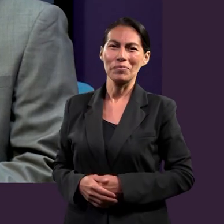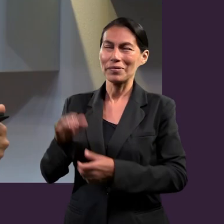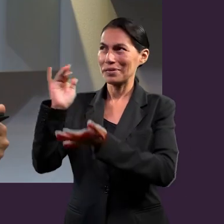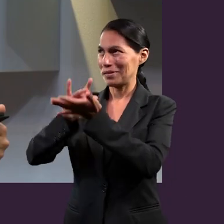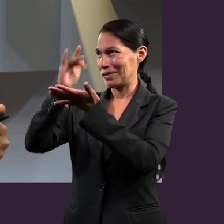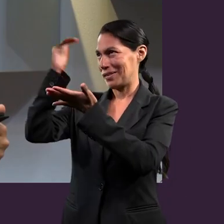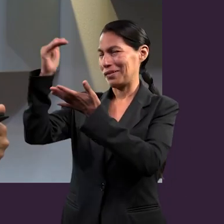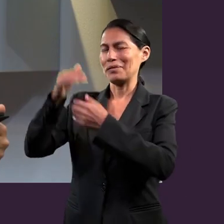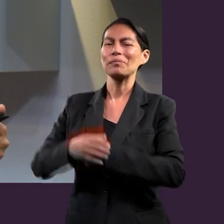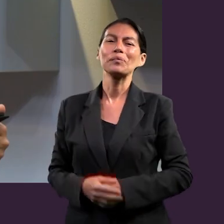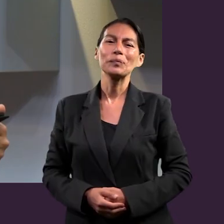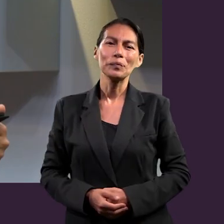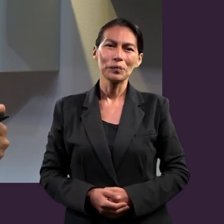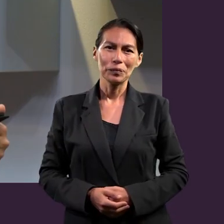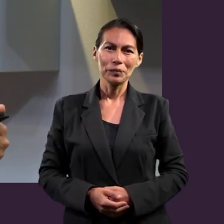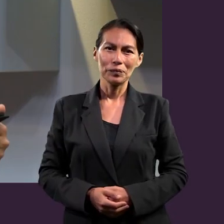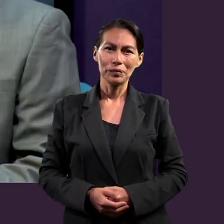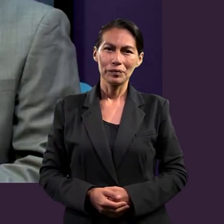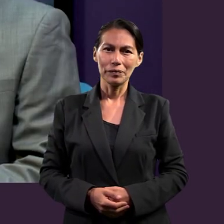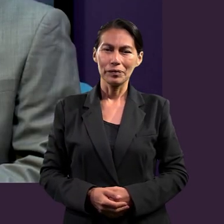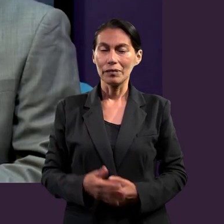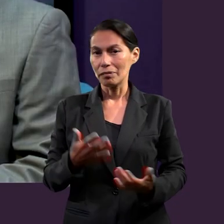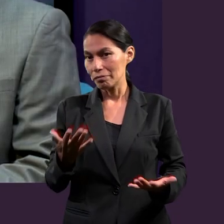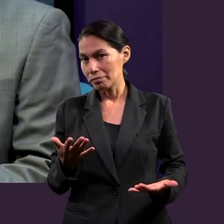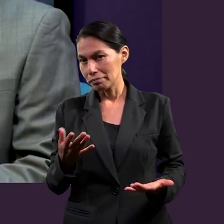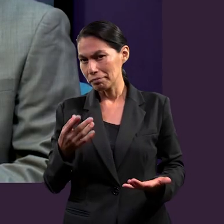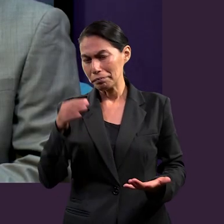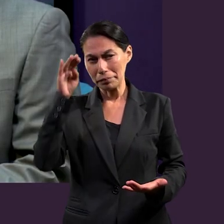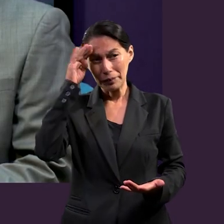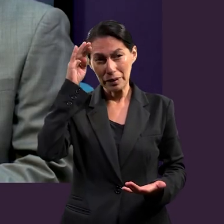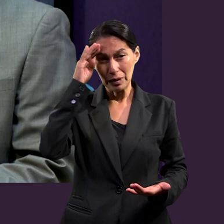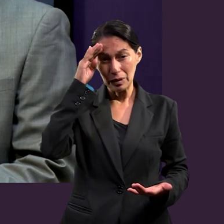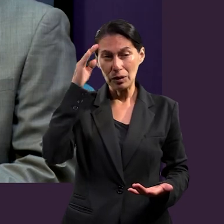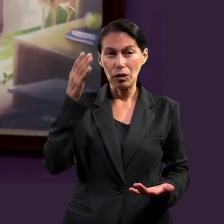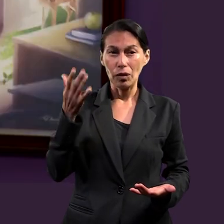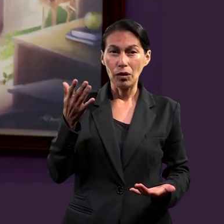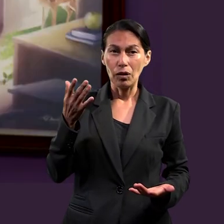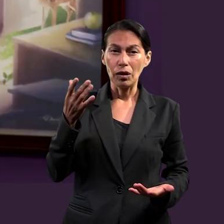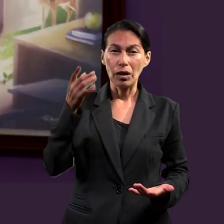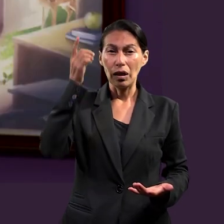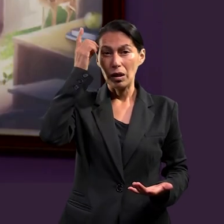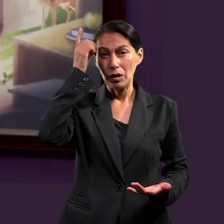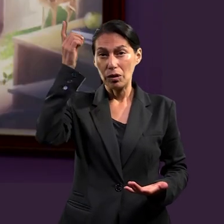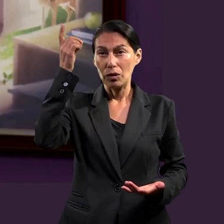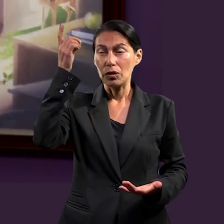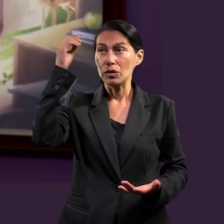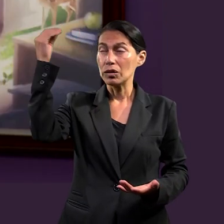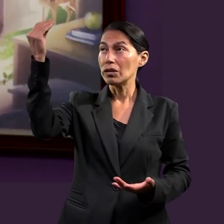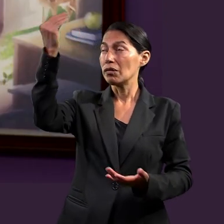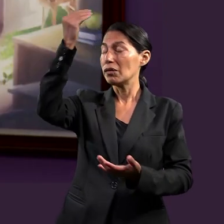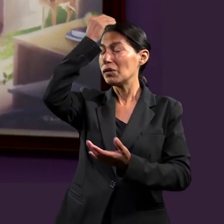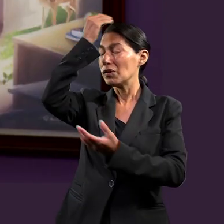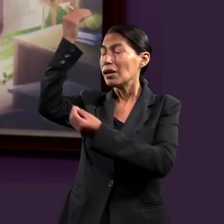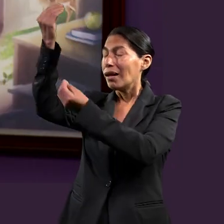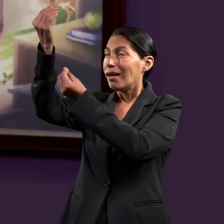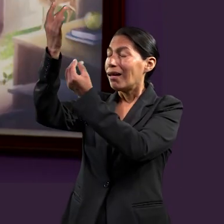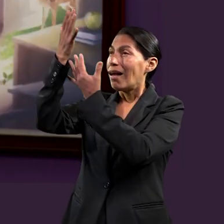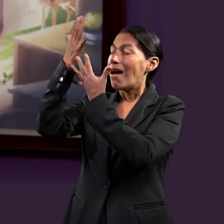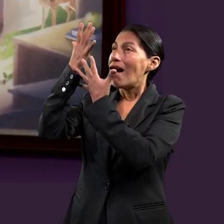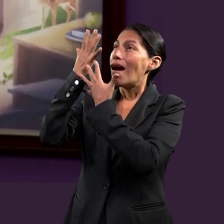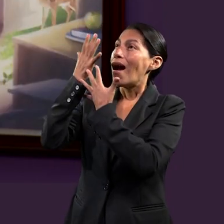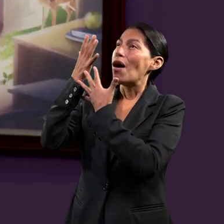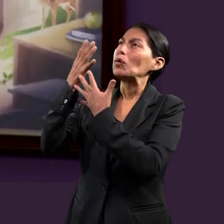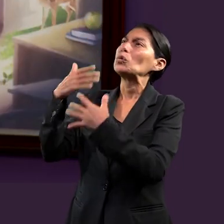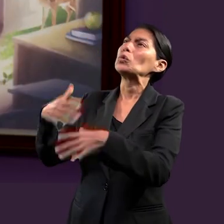¿Pau? Pues, creo que al momento que Dios nos permite tener sabiduría divina,